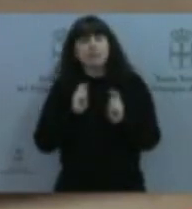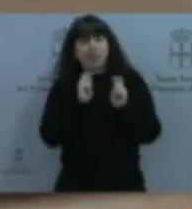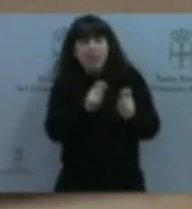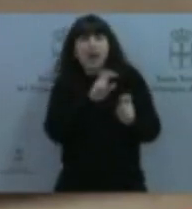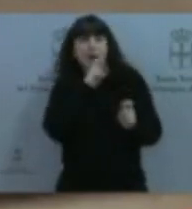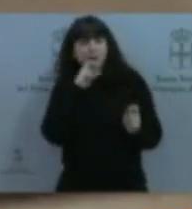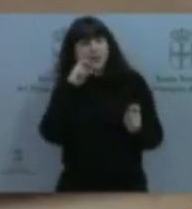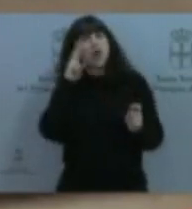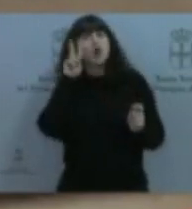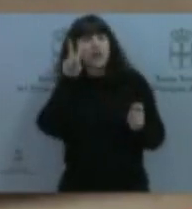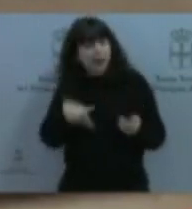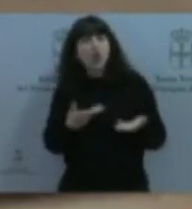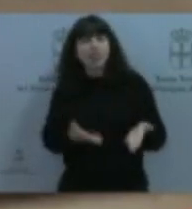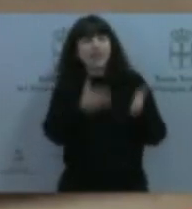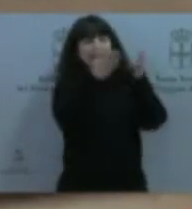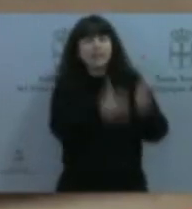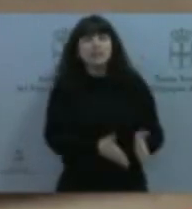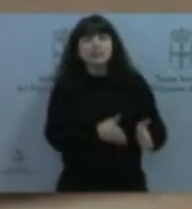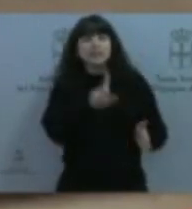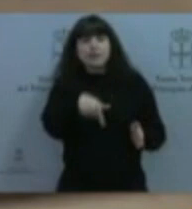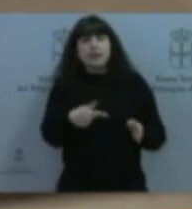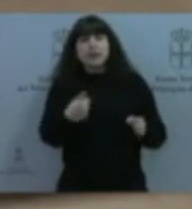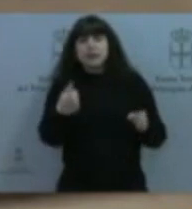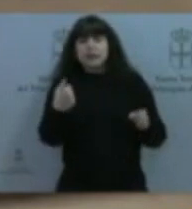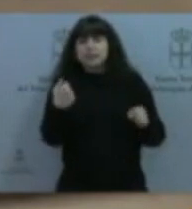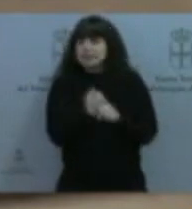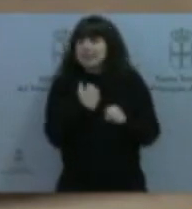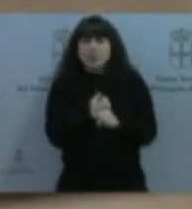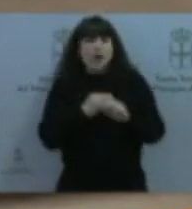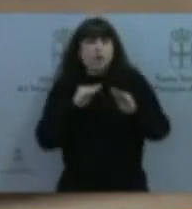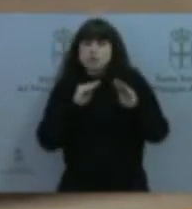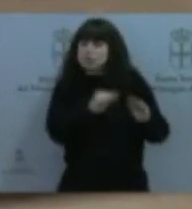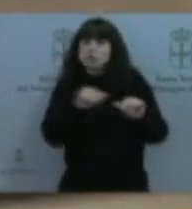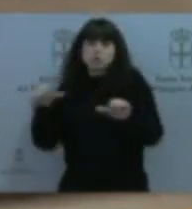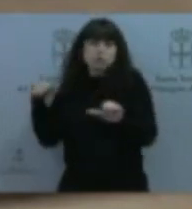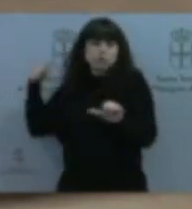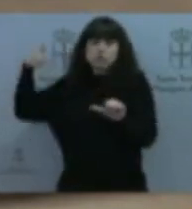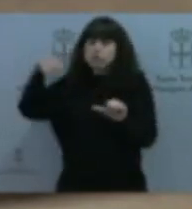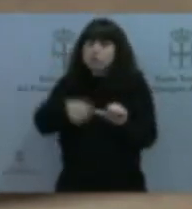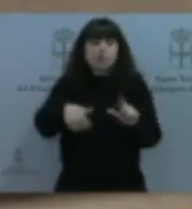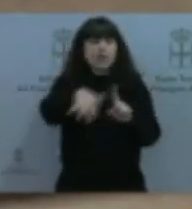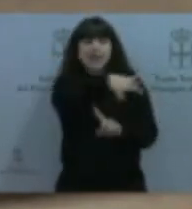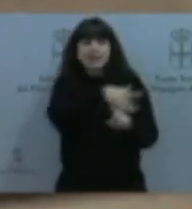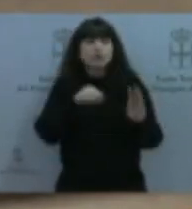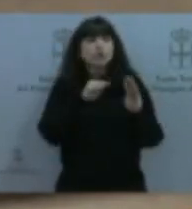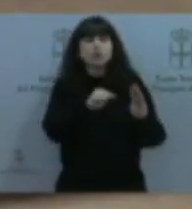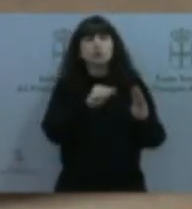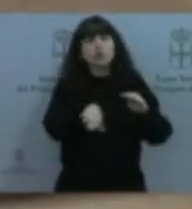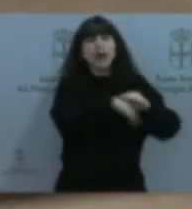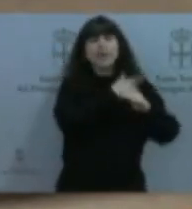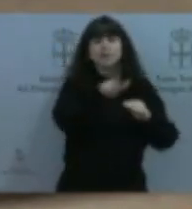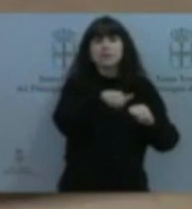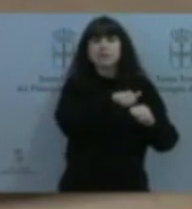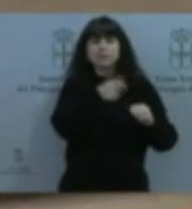también todo su legado y el de todo su entorno académico y profesional no siempre bien reconocido,